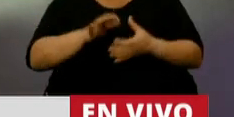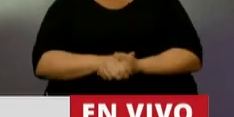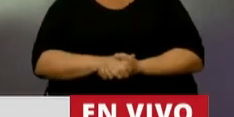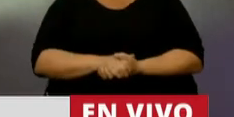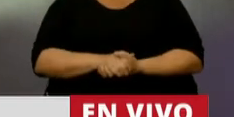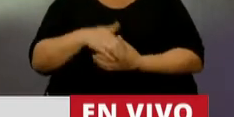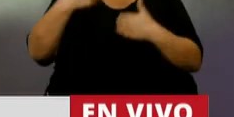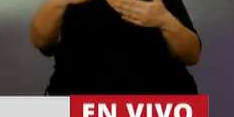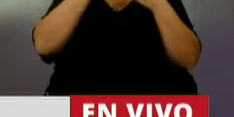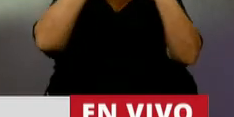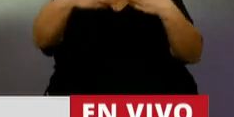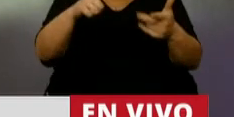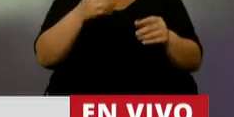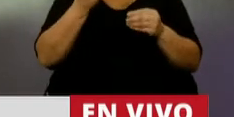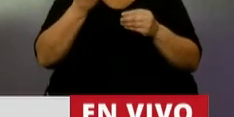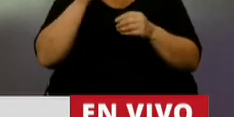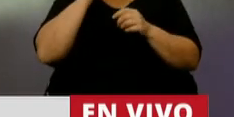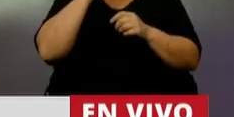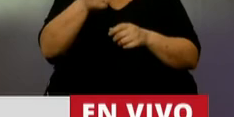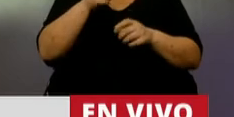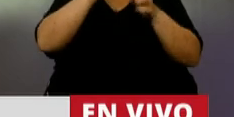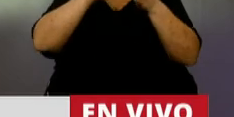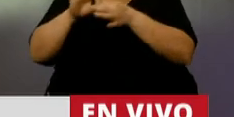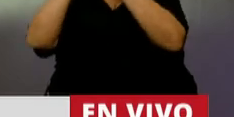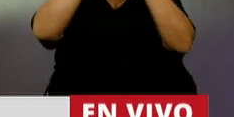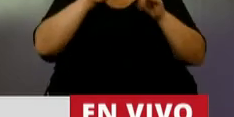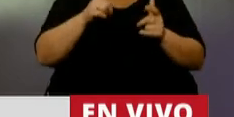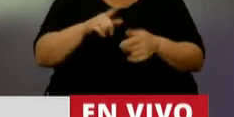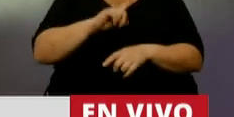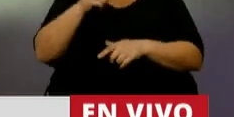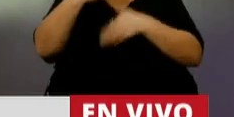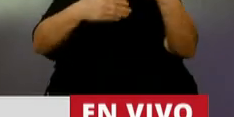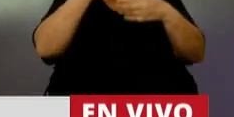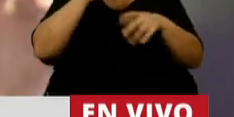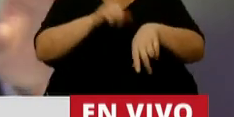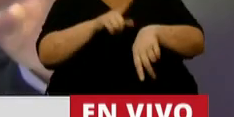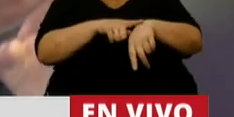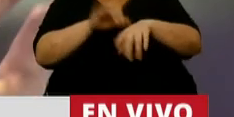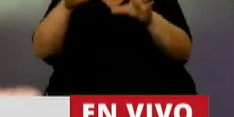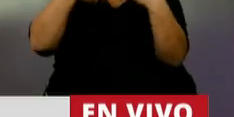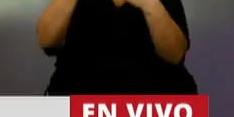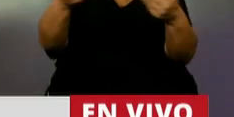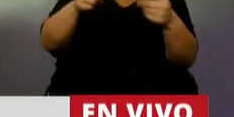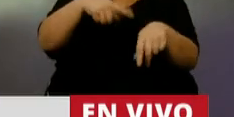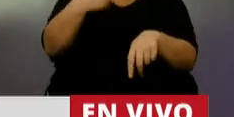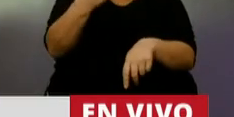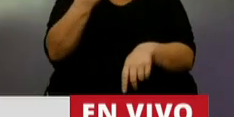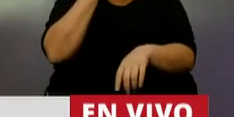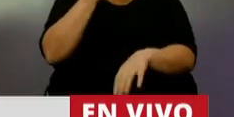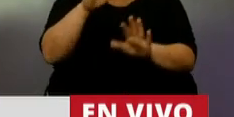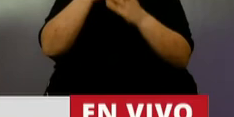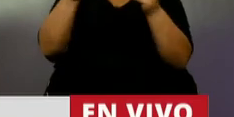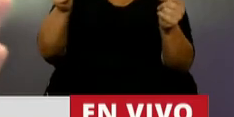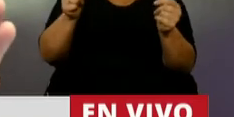No va a haber viento favorable cuando se avasalle el federalismo. No va a haber viento favorable... tiempo, diputado. Termino con esto. Dos minutos ya.